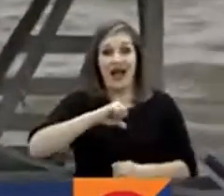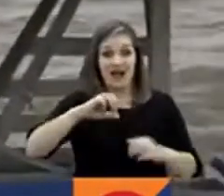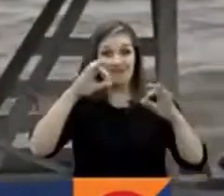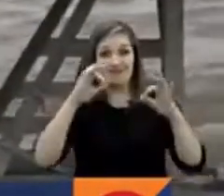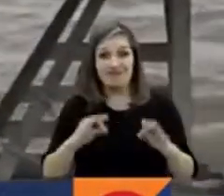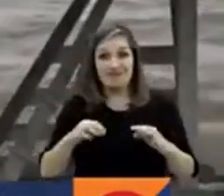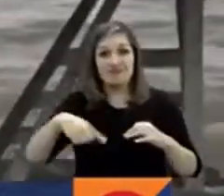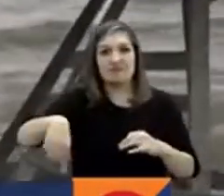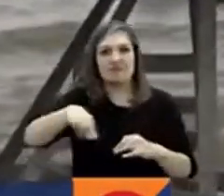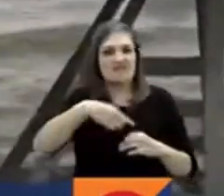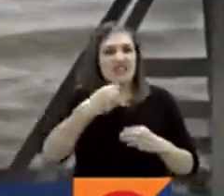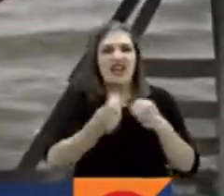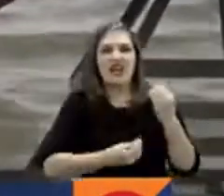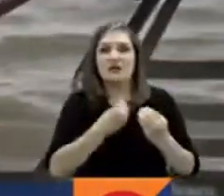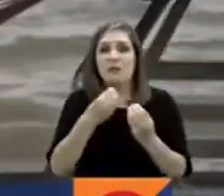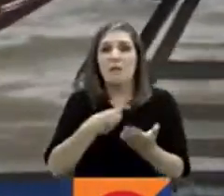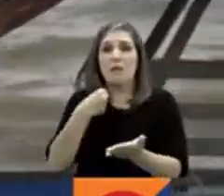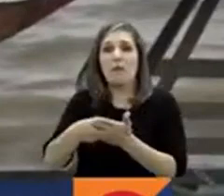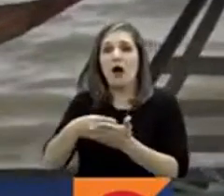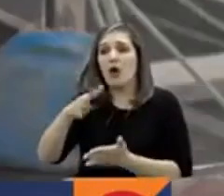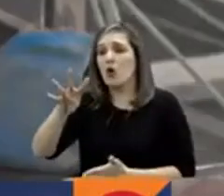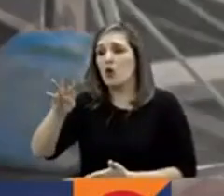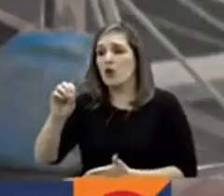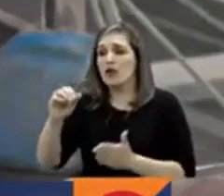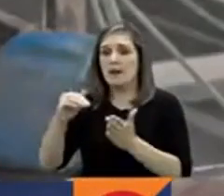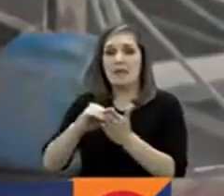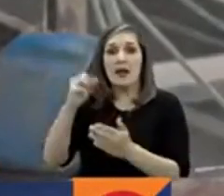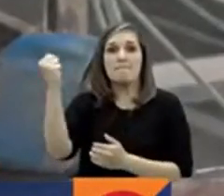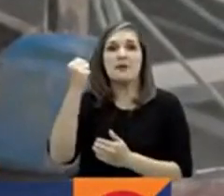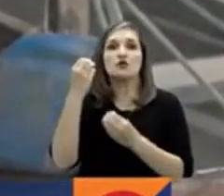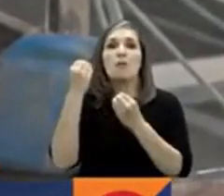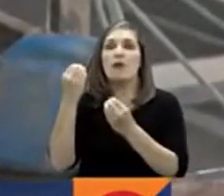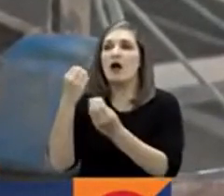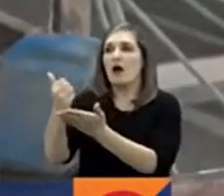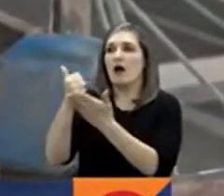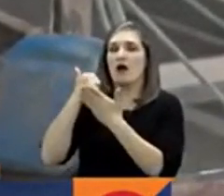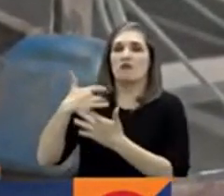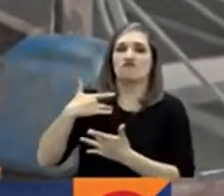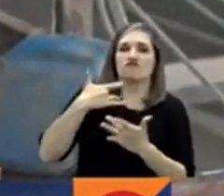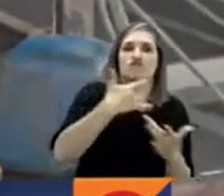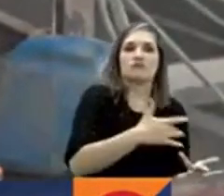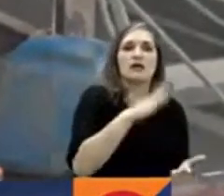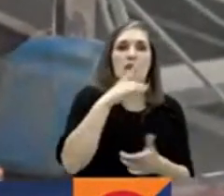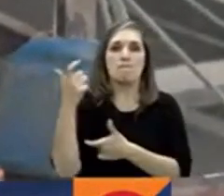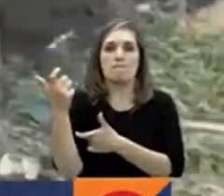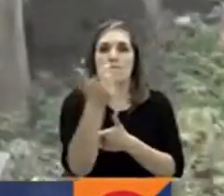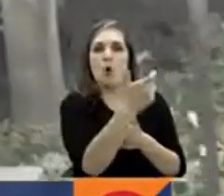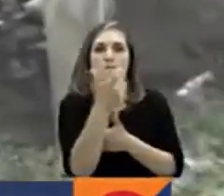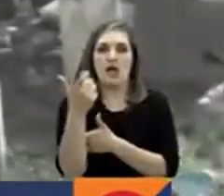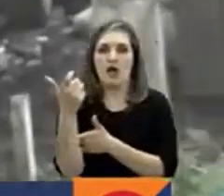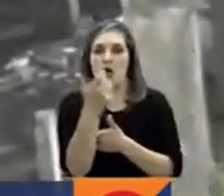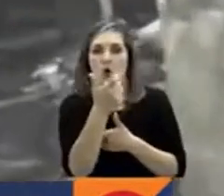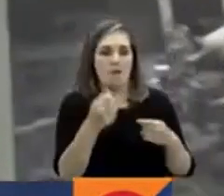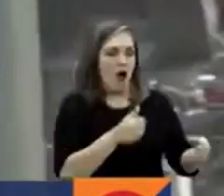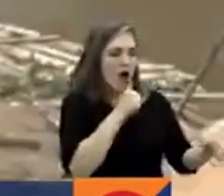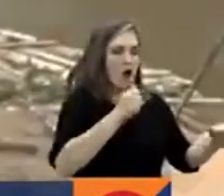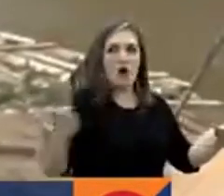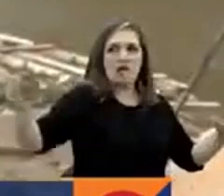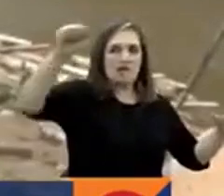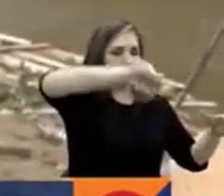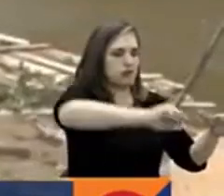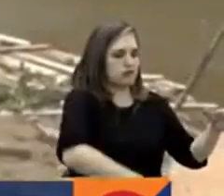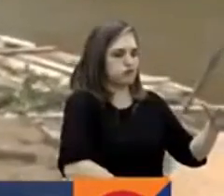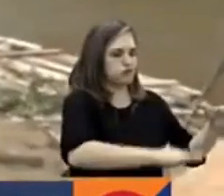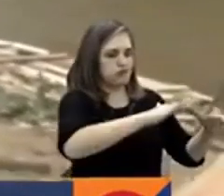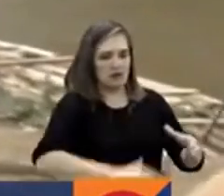han tenido que pagar hasta 40 mil pesos para que el Cuerpo de Bomberos Voluntarios le llene los tanques donde almacenan el agua con que